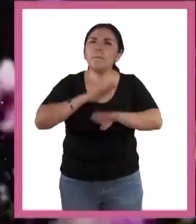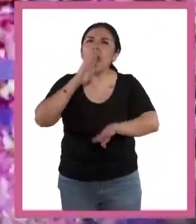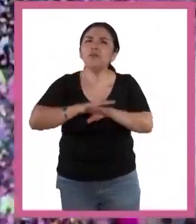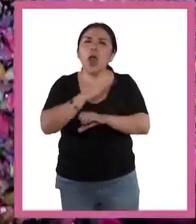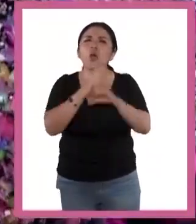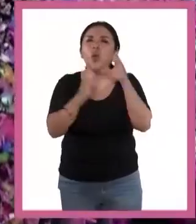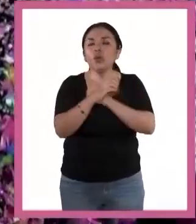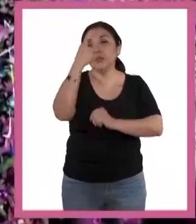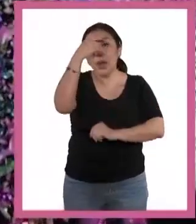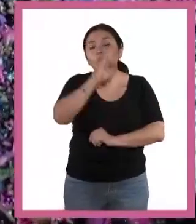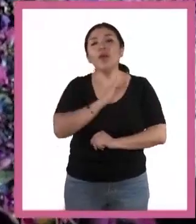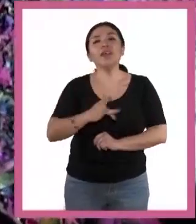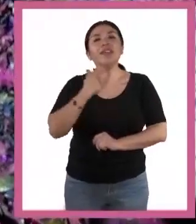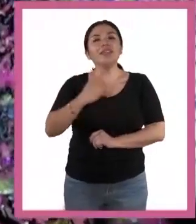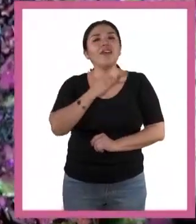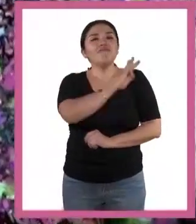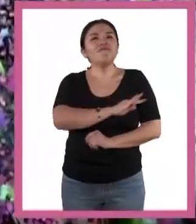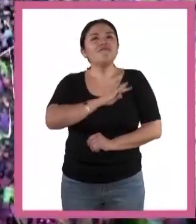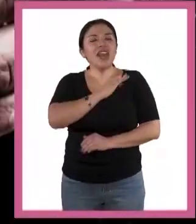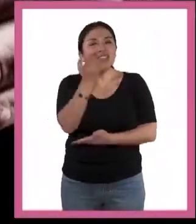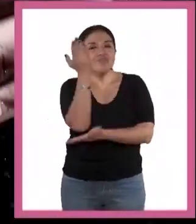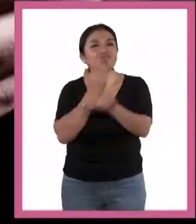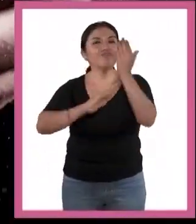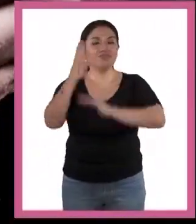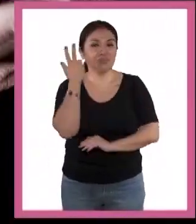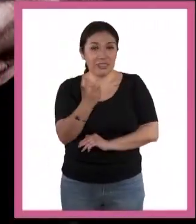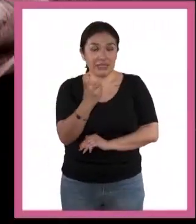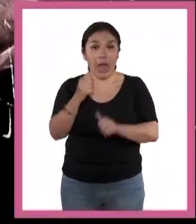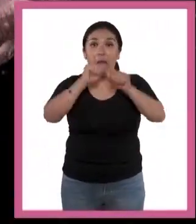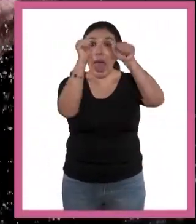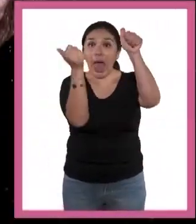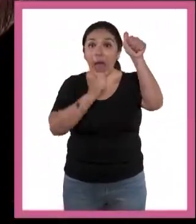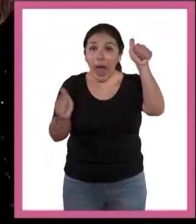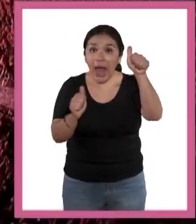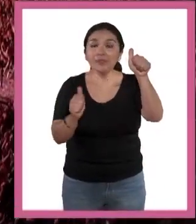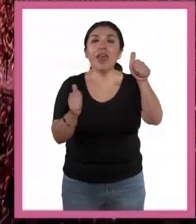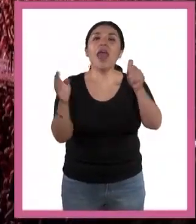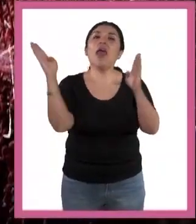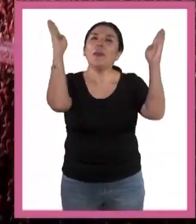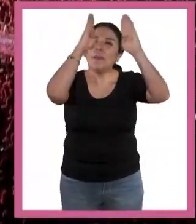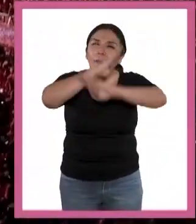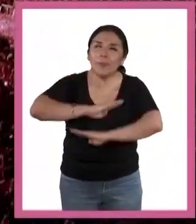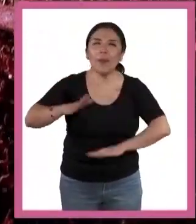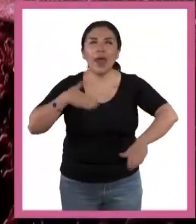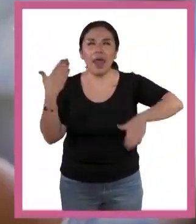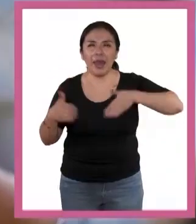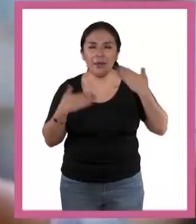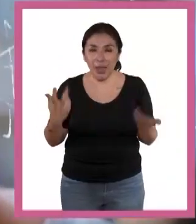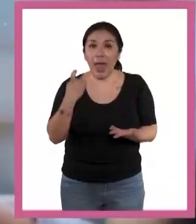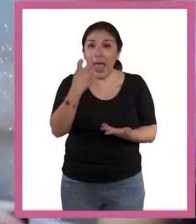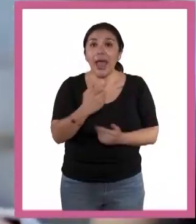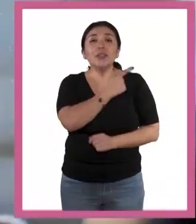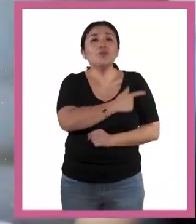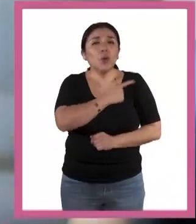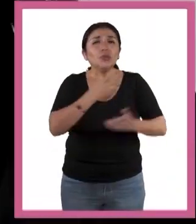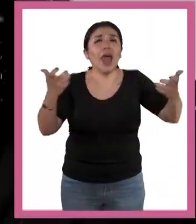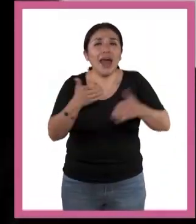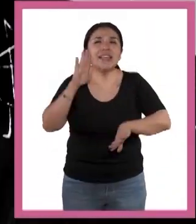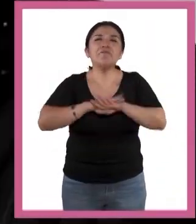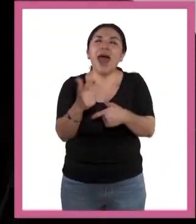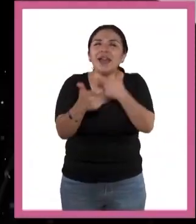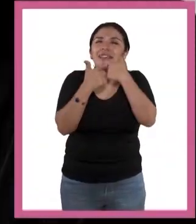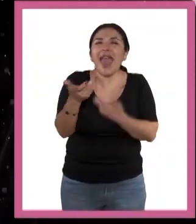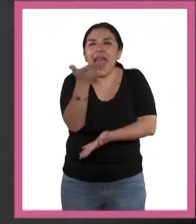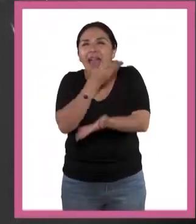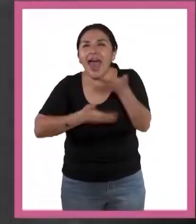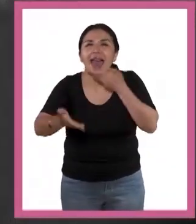de cosas para ser feliz y crecer. El arte y el entretenimiento. Nos gusta hacernos reír